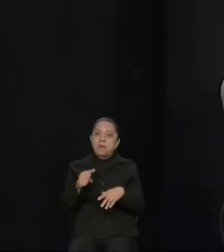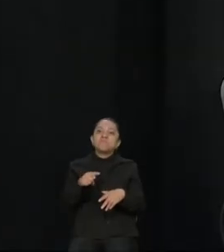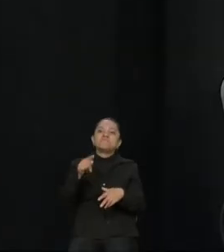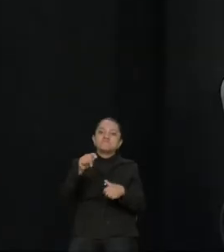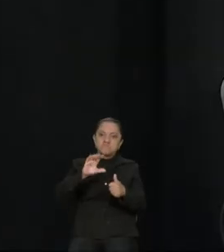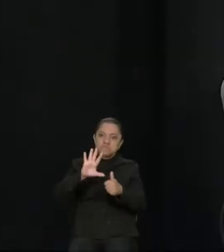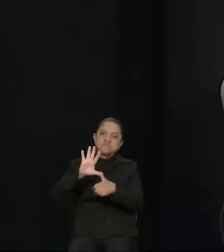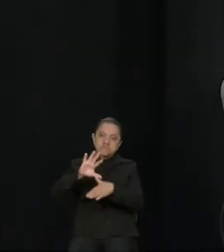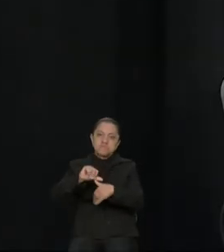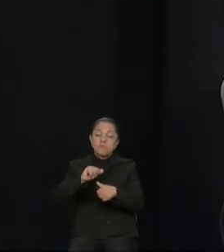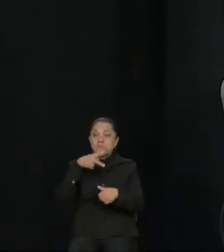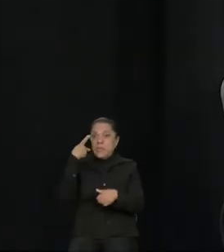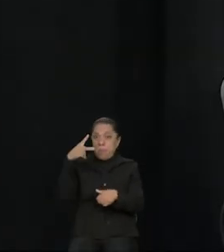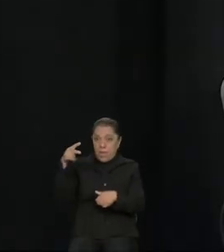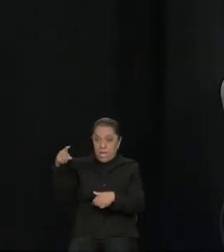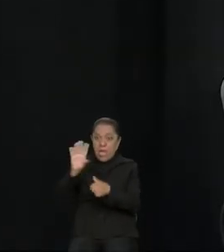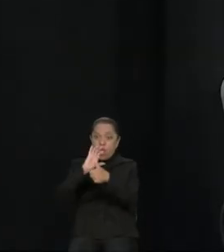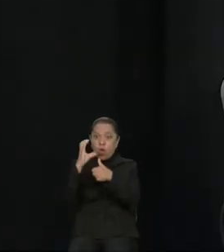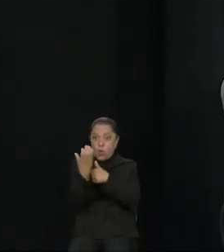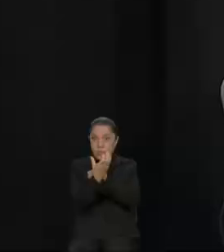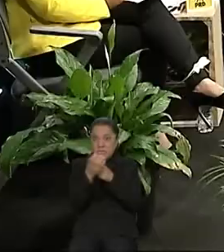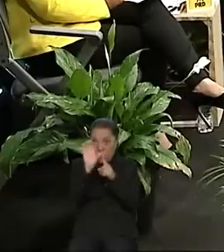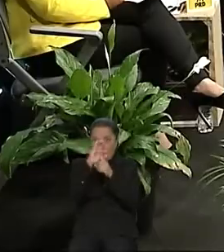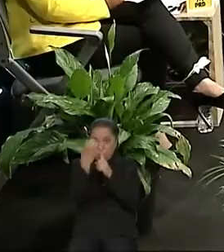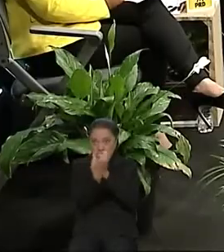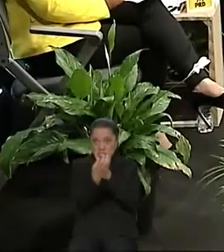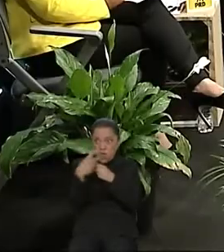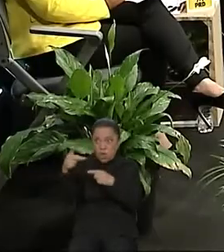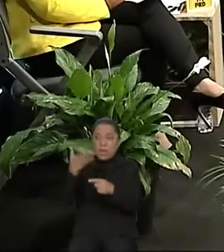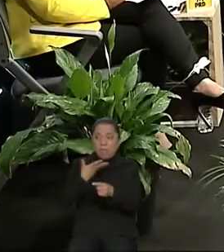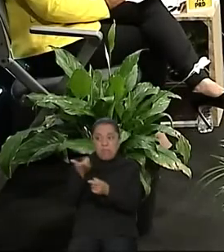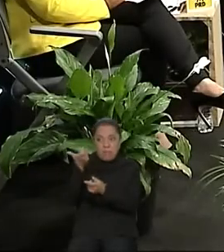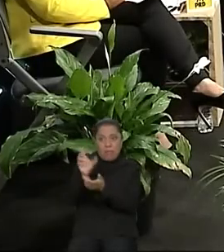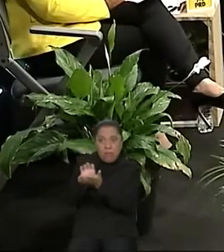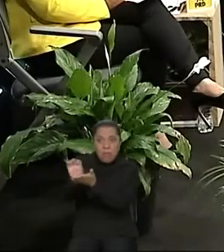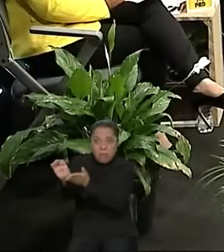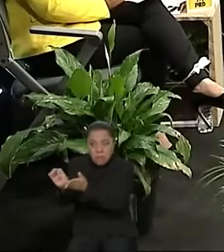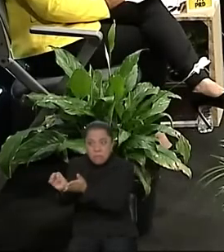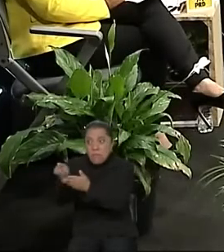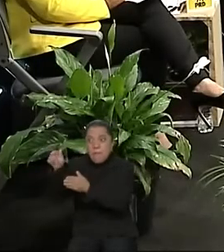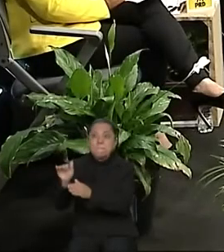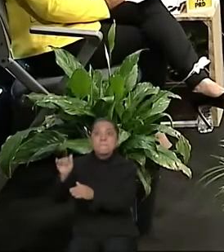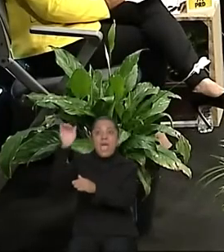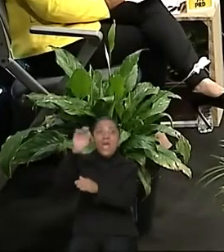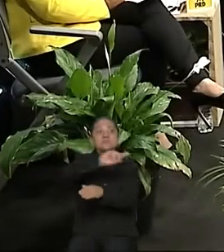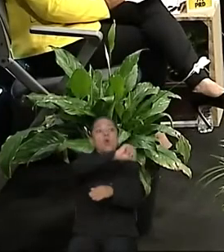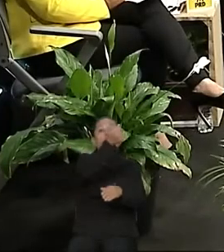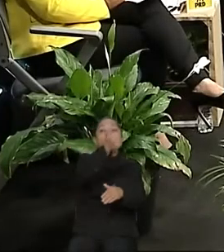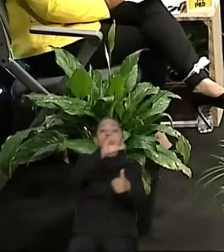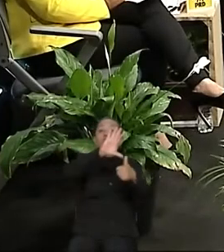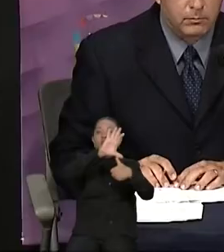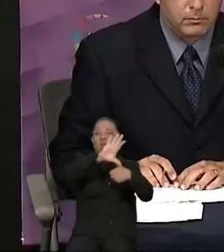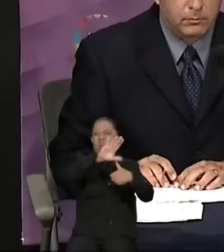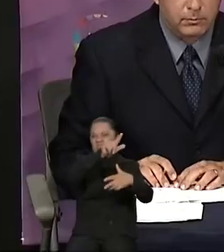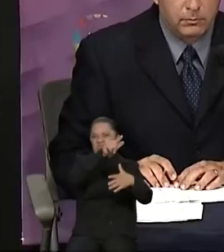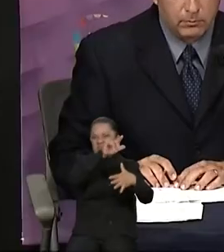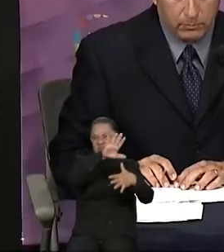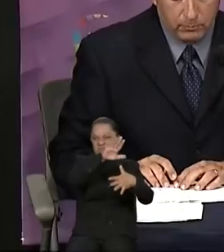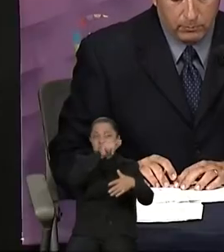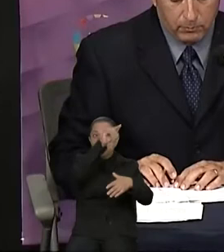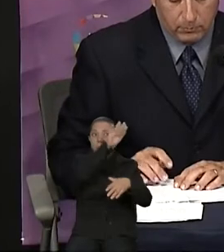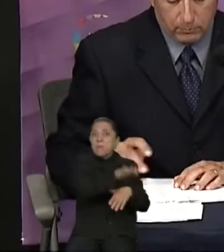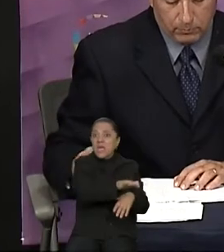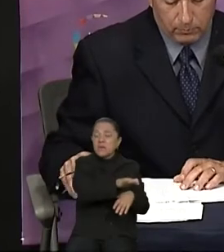financieros, la Comisión Estatal de Derechos Humanos de Morelos, lo mismo que la mayoría de las comisiones